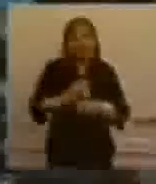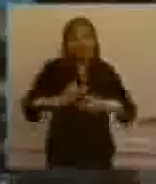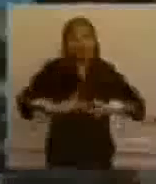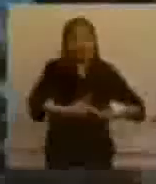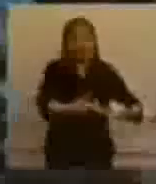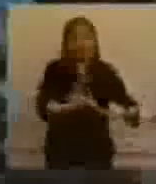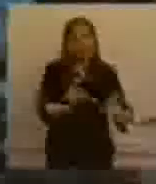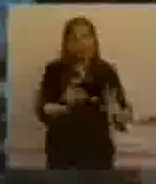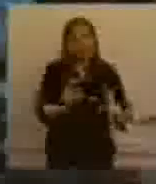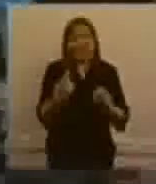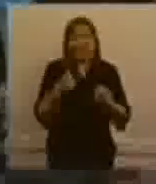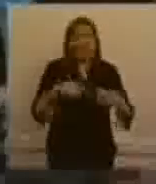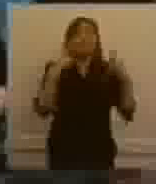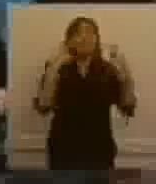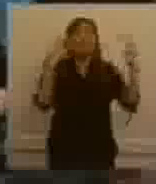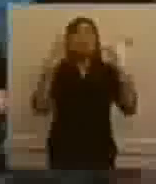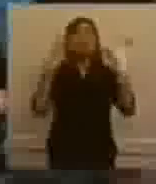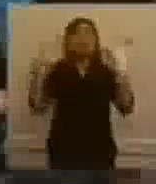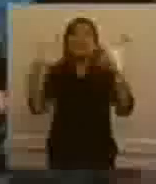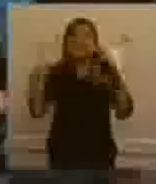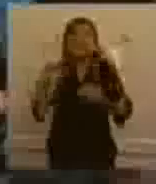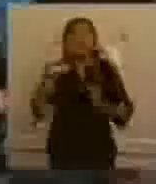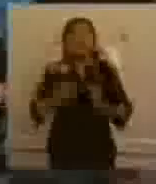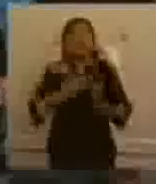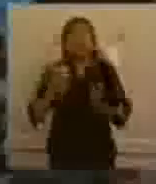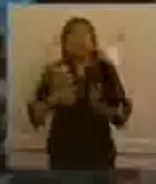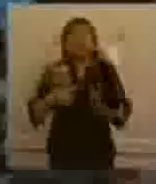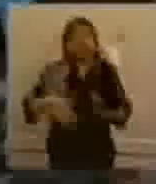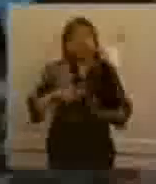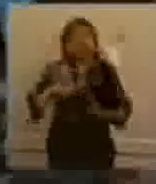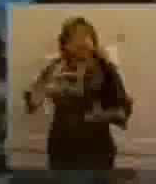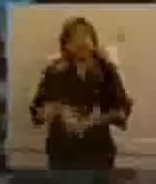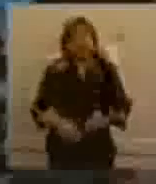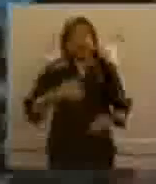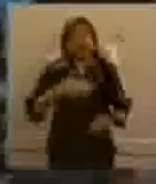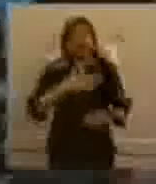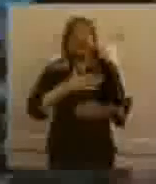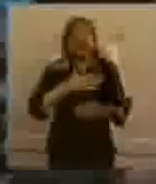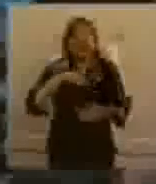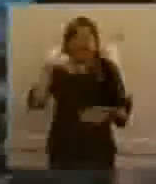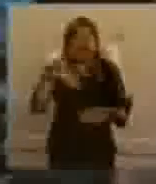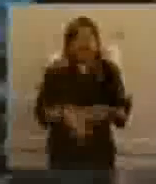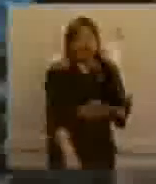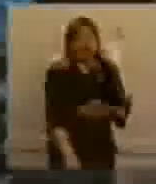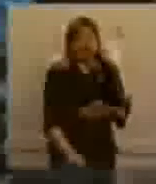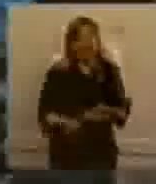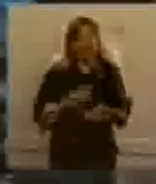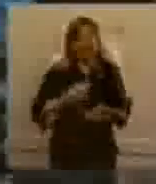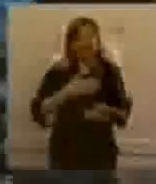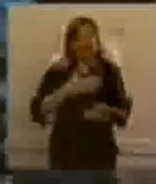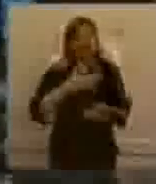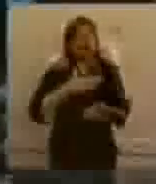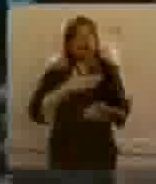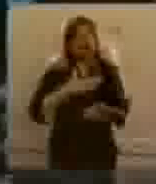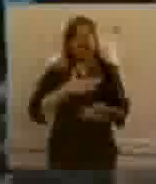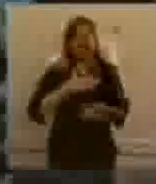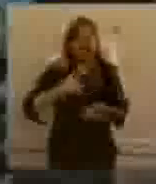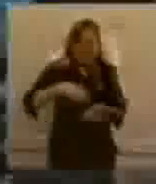en la zona turística y productiva de nuestra querida Patagonia. Así que, estas son acciones